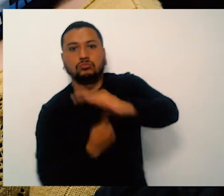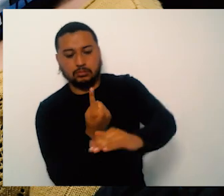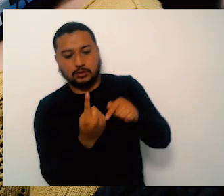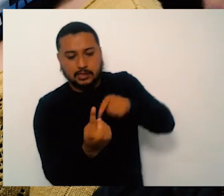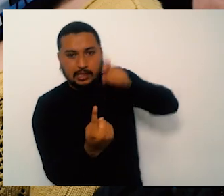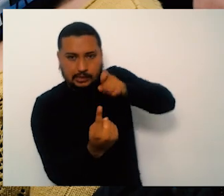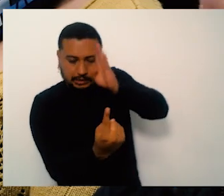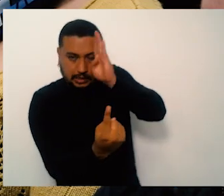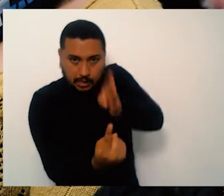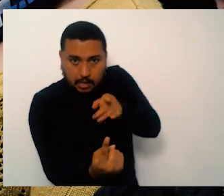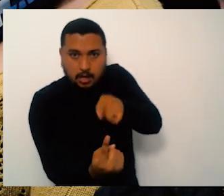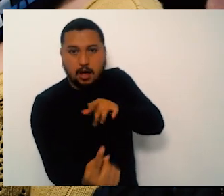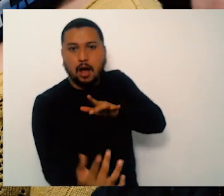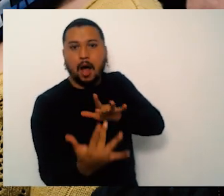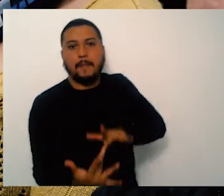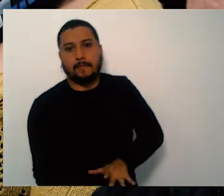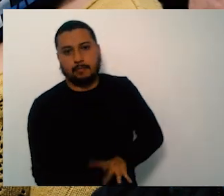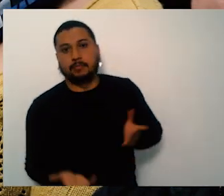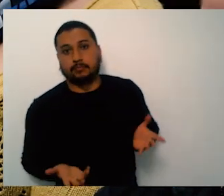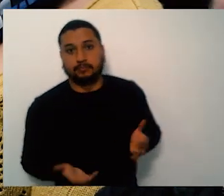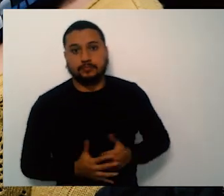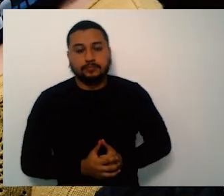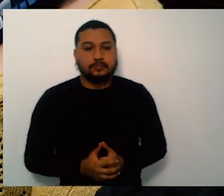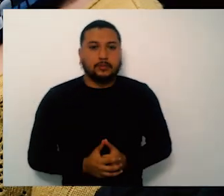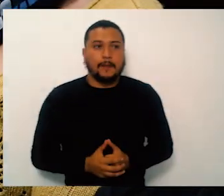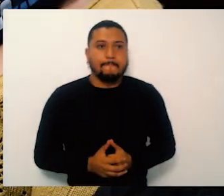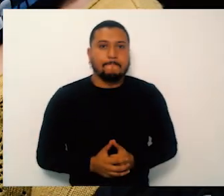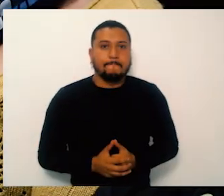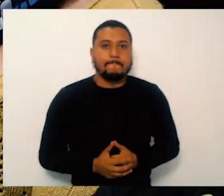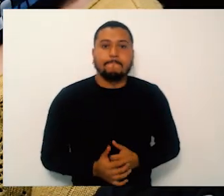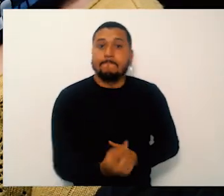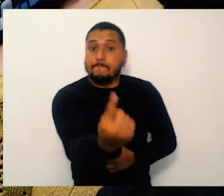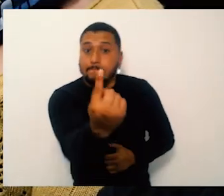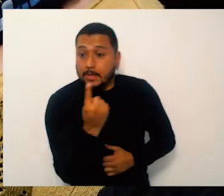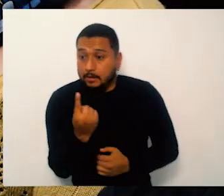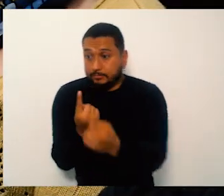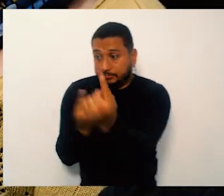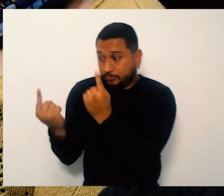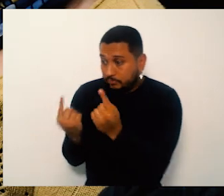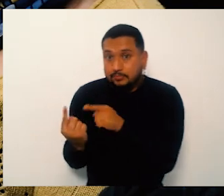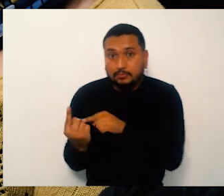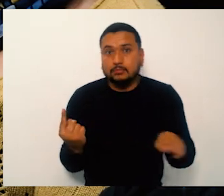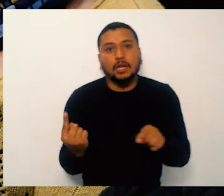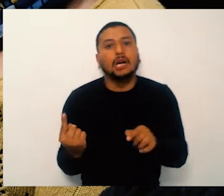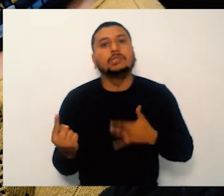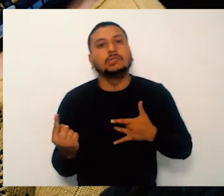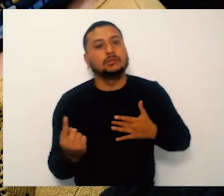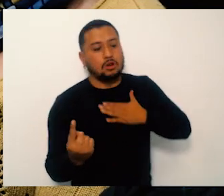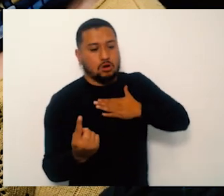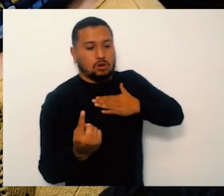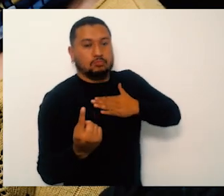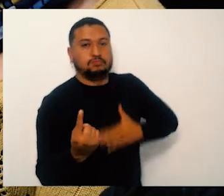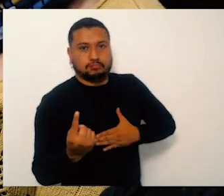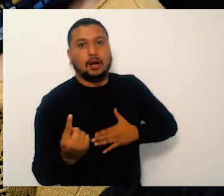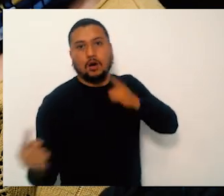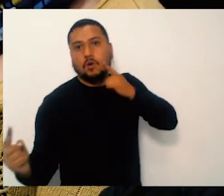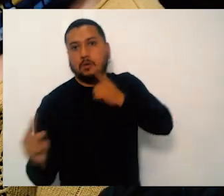Porque ya se unieron 50 de los grandes empresarios en la salud. ¿Y qué están pidiendo?